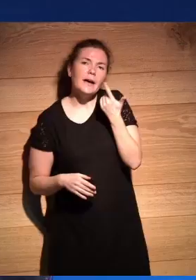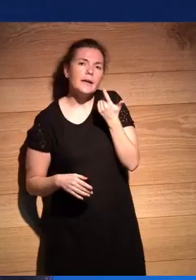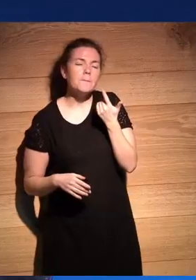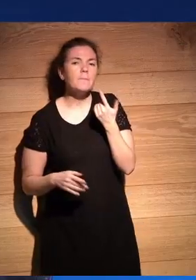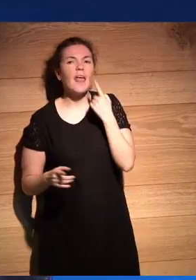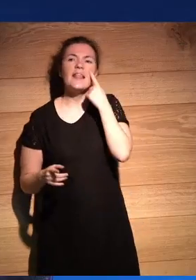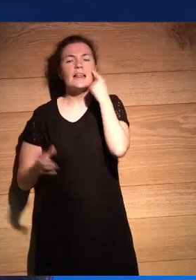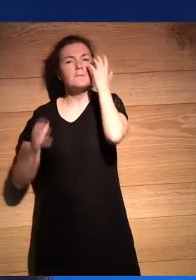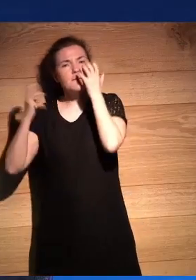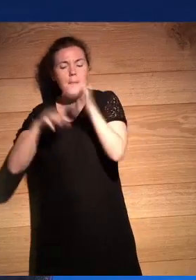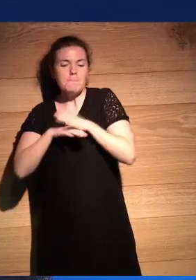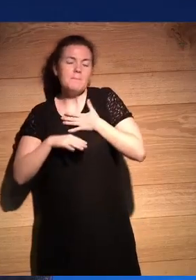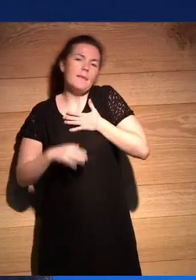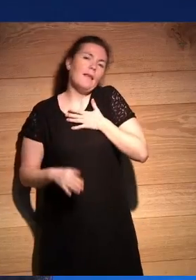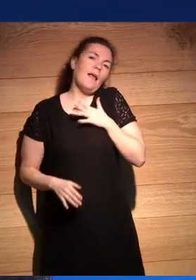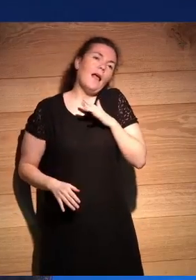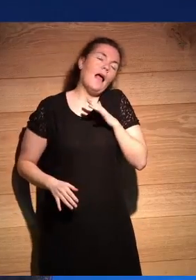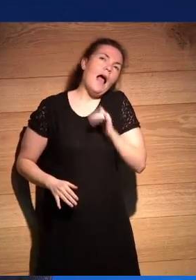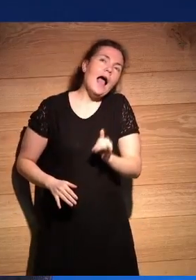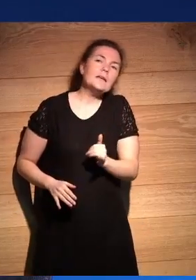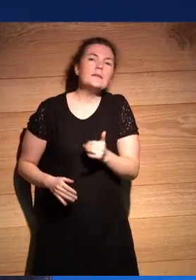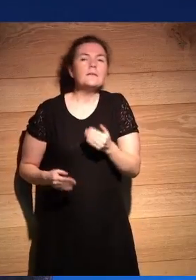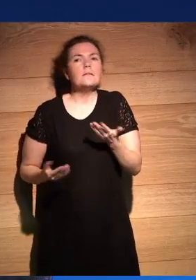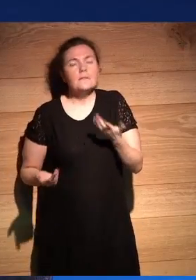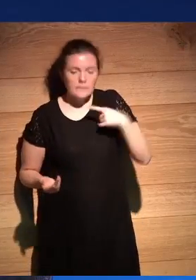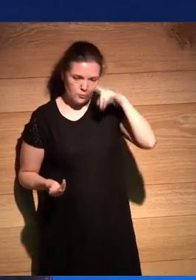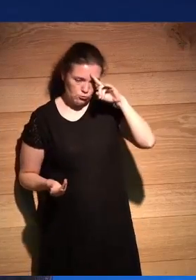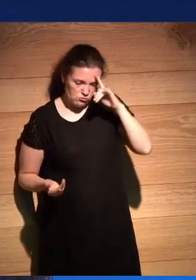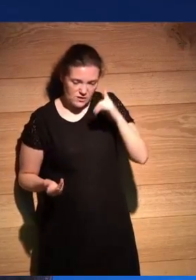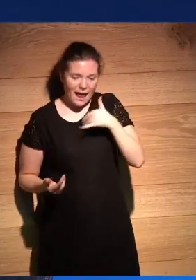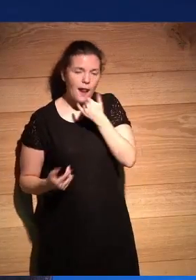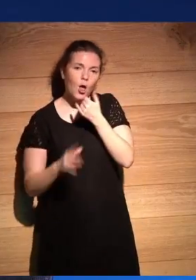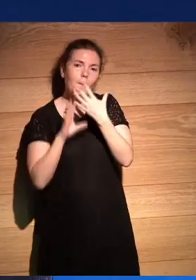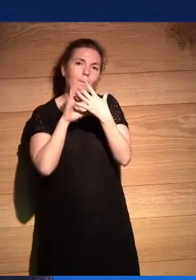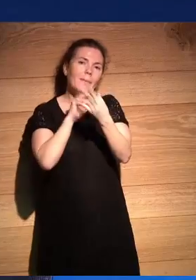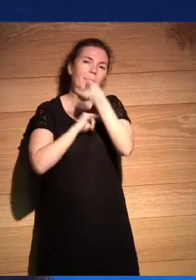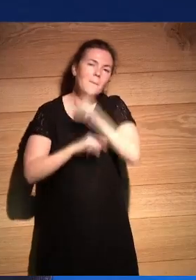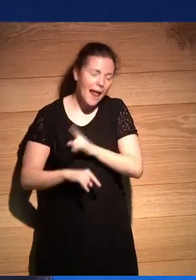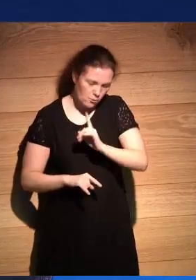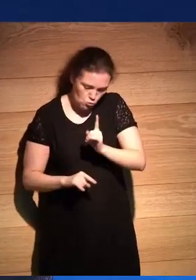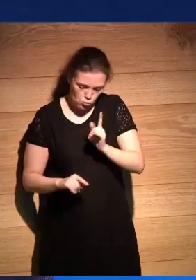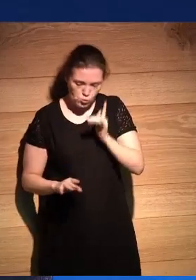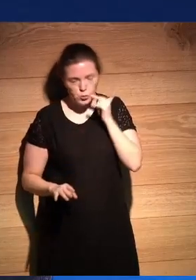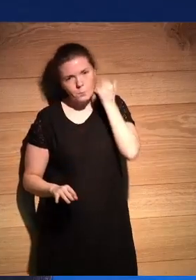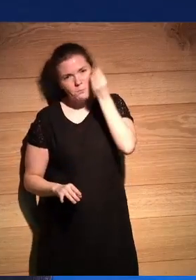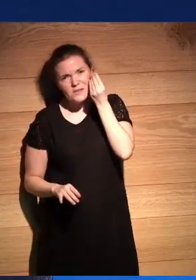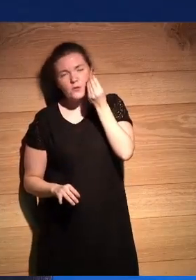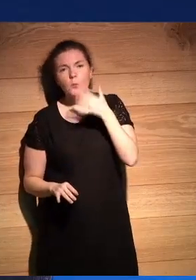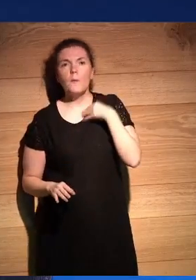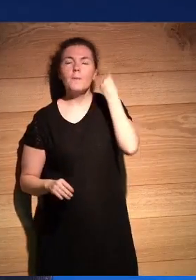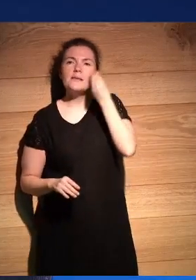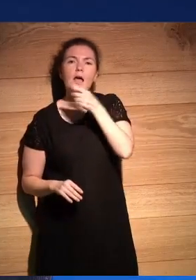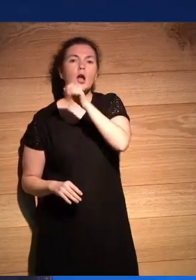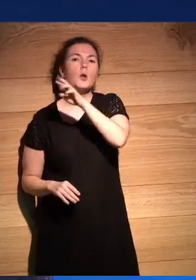para mí hay una especie ahí de no diría malentendido ¿no? se entiende que tiende a pensarse que